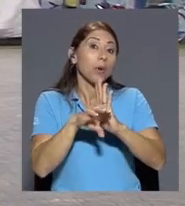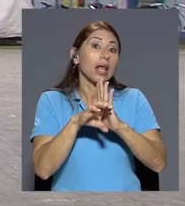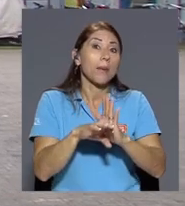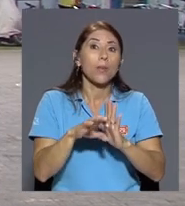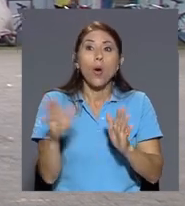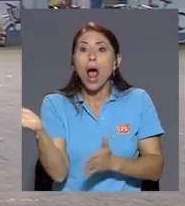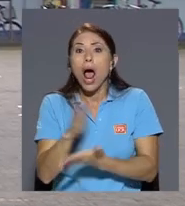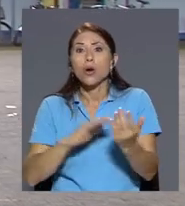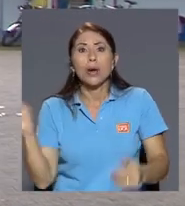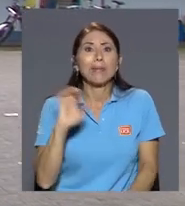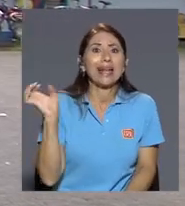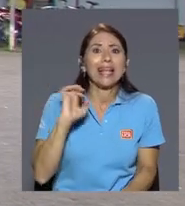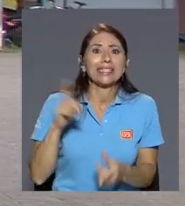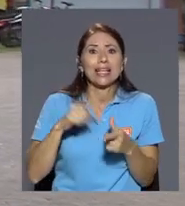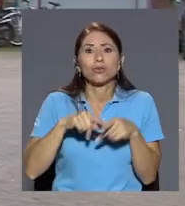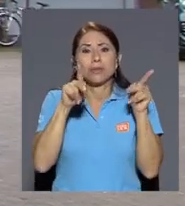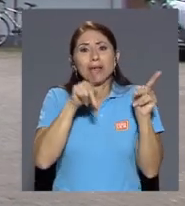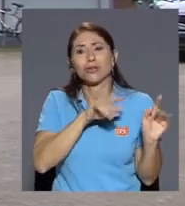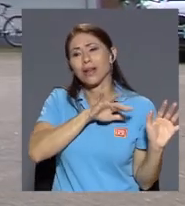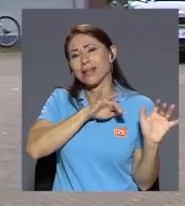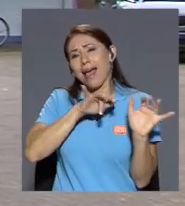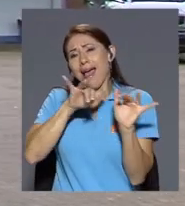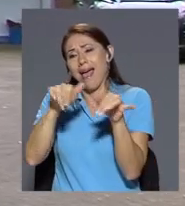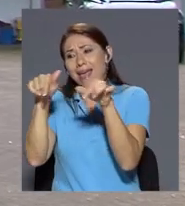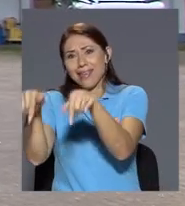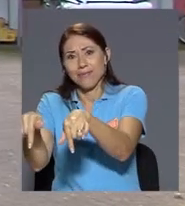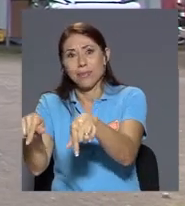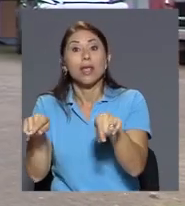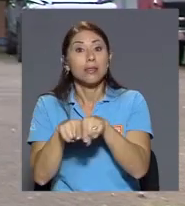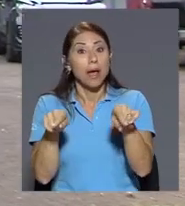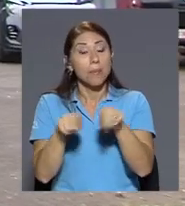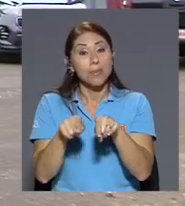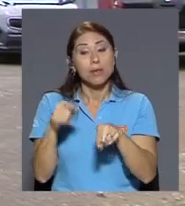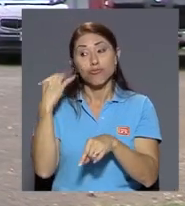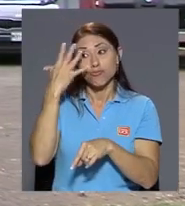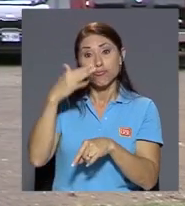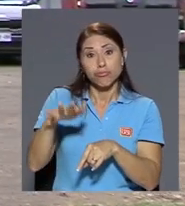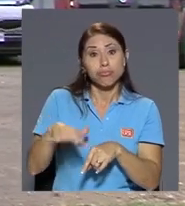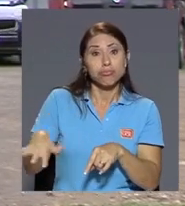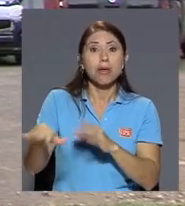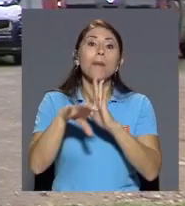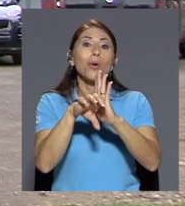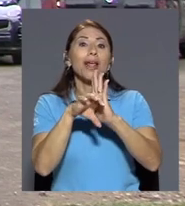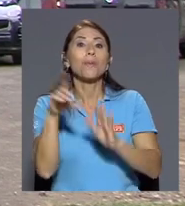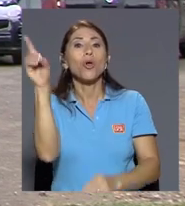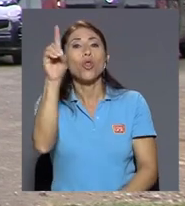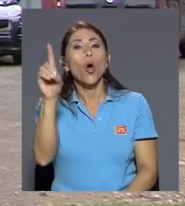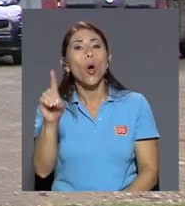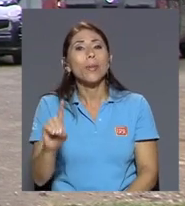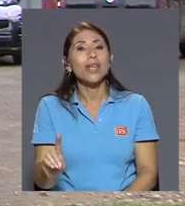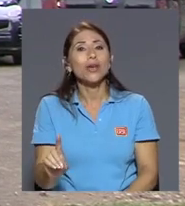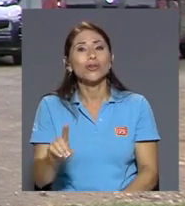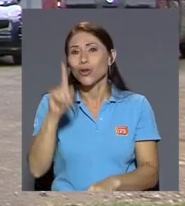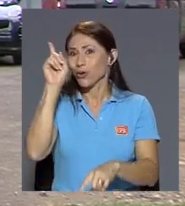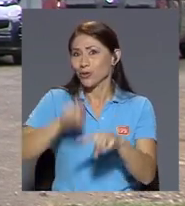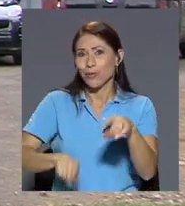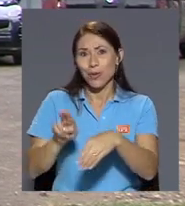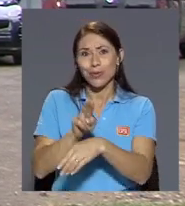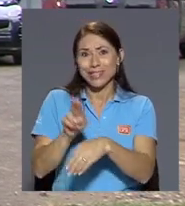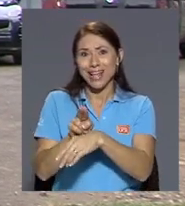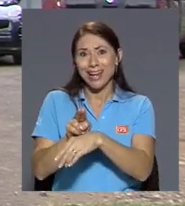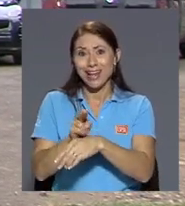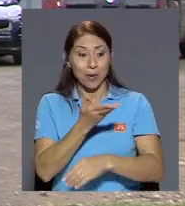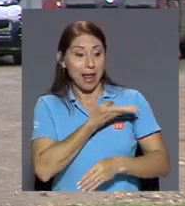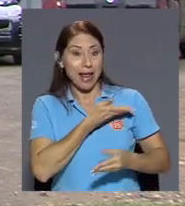evacue y se ubique en ese espacio también es un espacio cenográfico de tal manera de que los domingos por ejemplo que no se puede utilizar y que el mercado se cierra